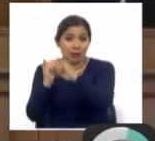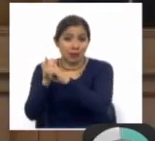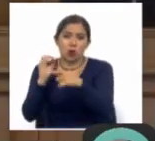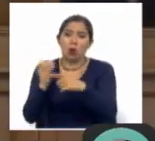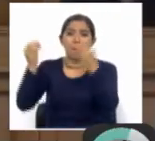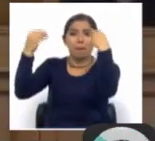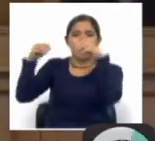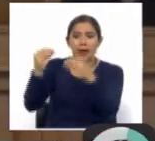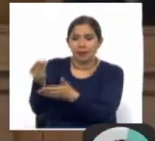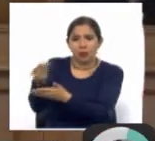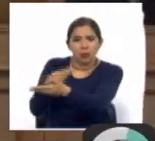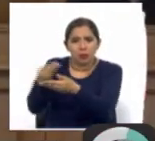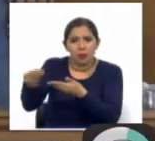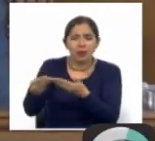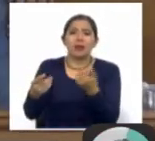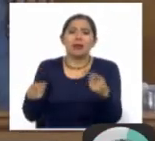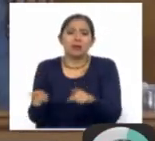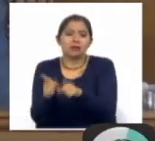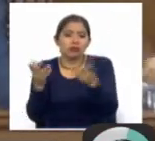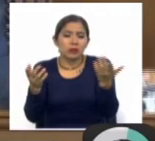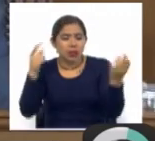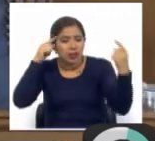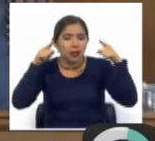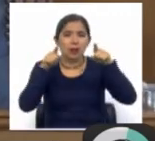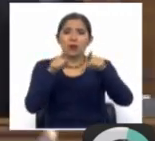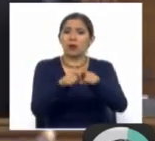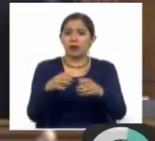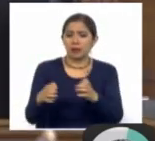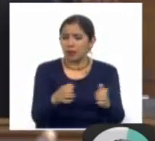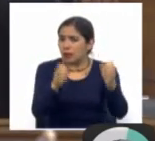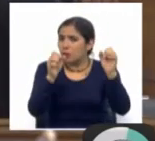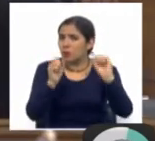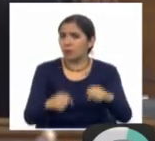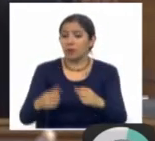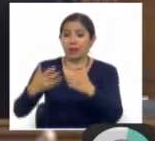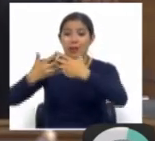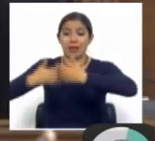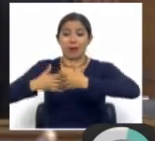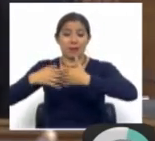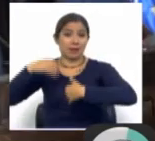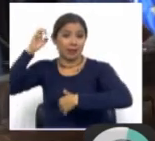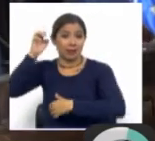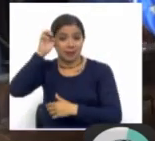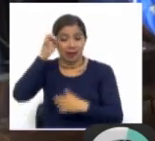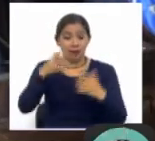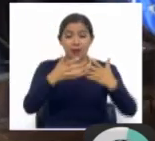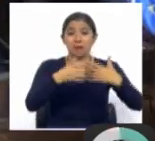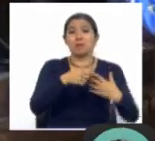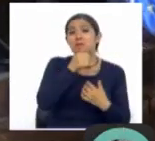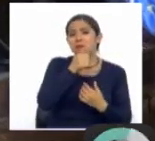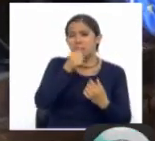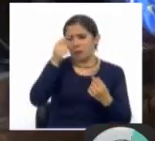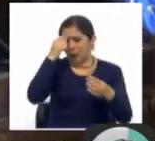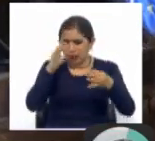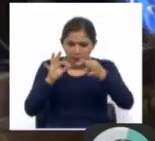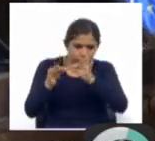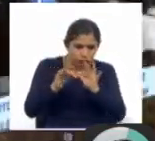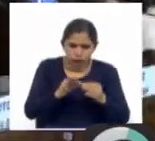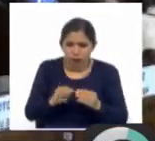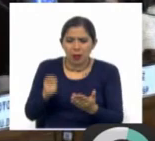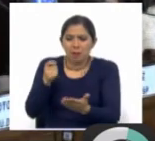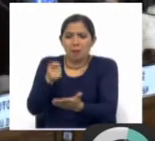en la zona e impulsar la suscripción de alianzas estratégicas entre empresas públicas y privadas para el diseño, financiamiento,